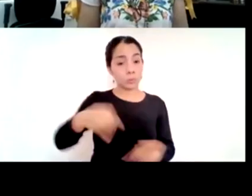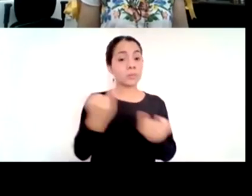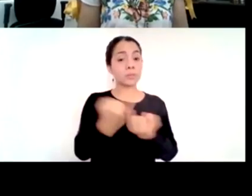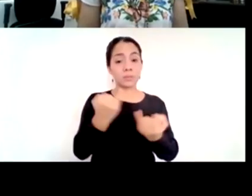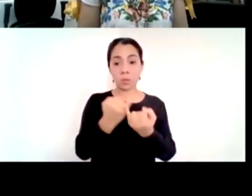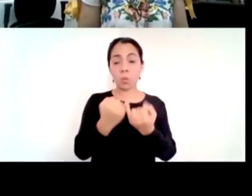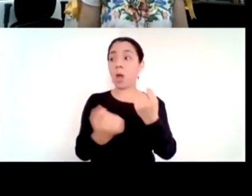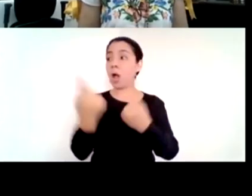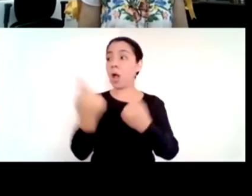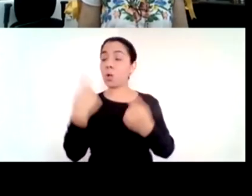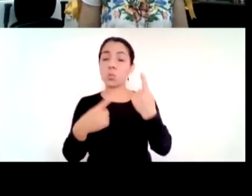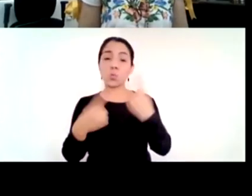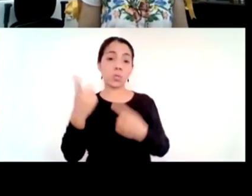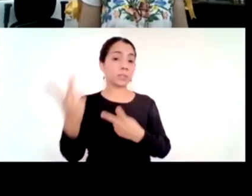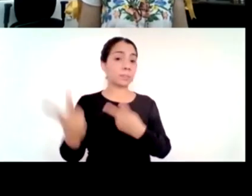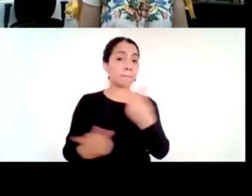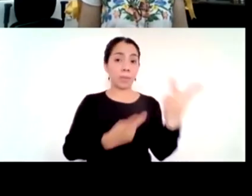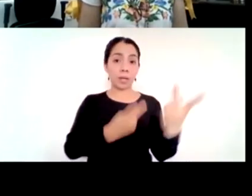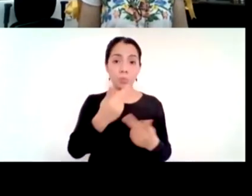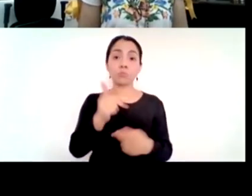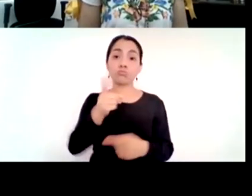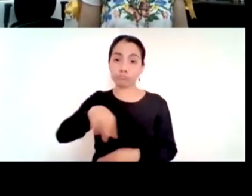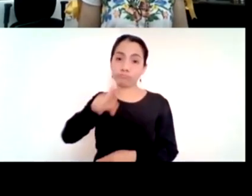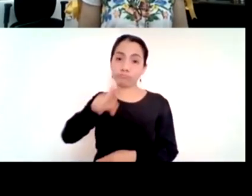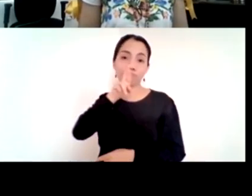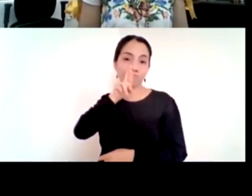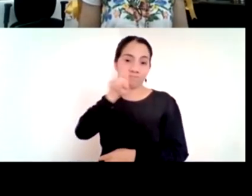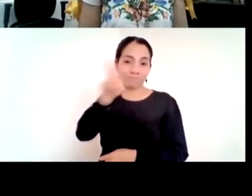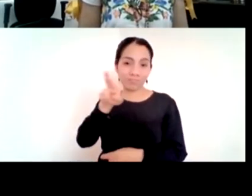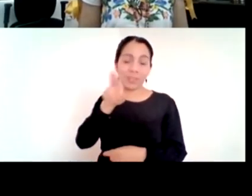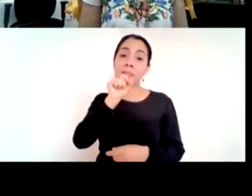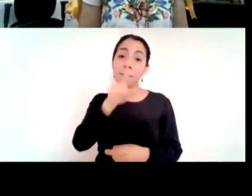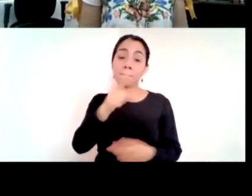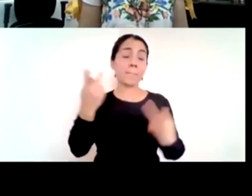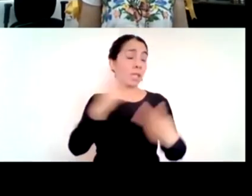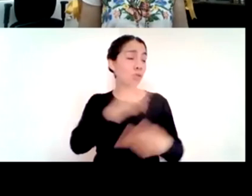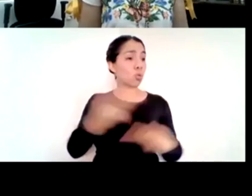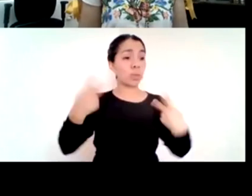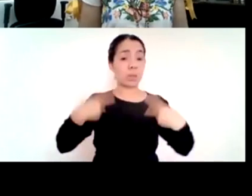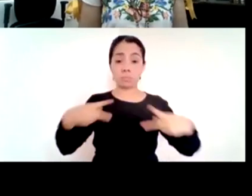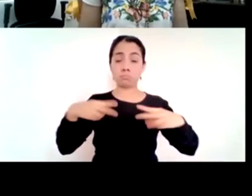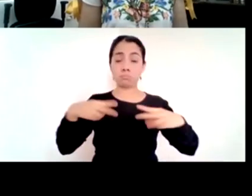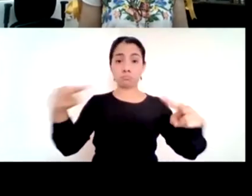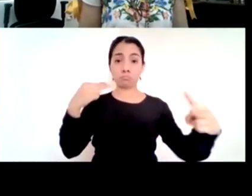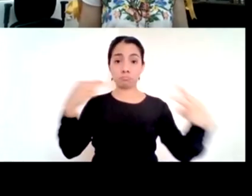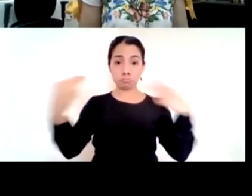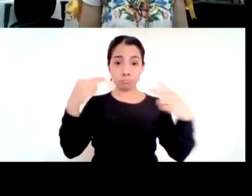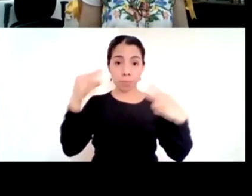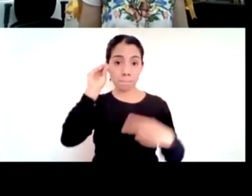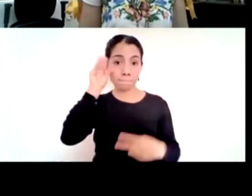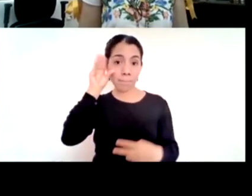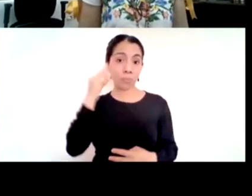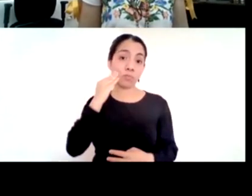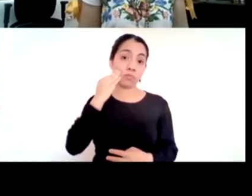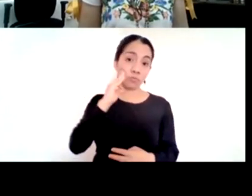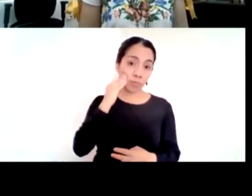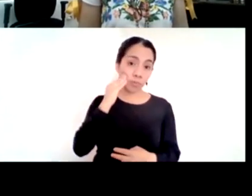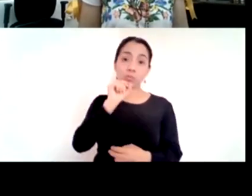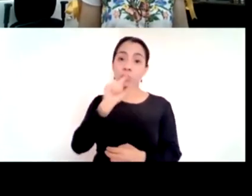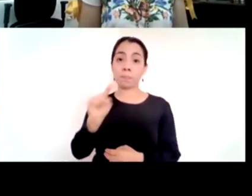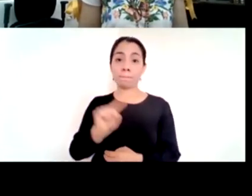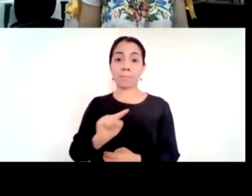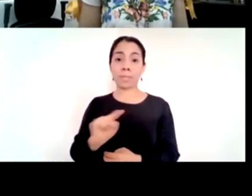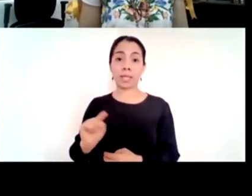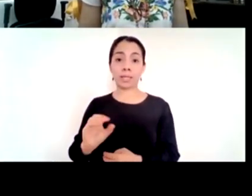del Facebook Live a través de Zoom y que se interesaron en este tema y que me imagino va a seguir presente